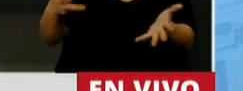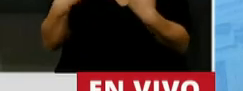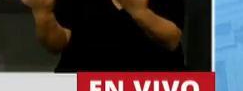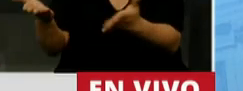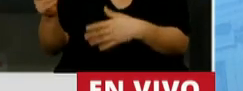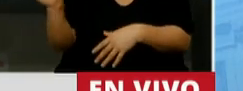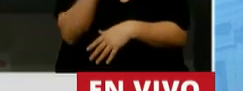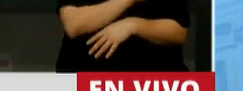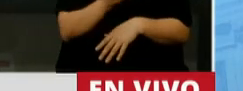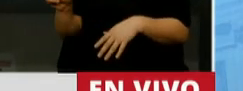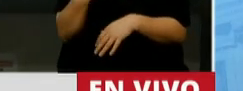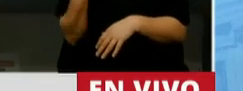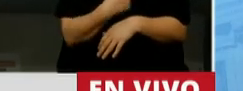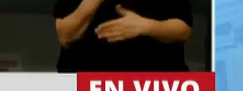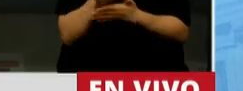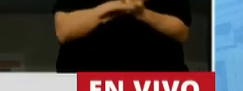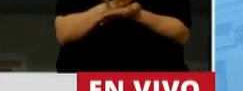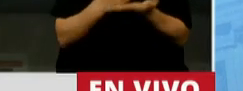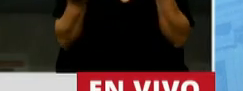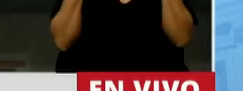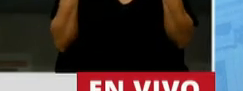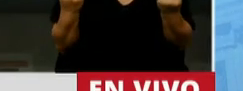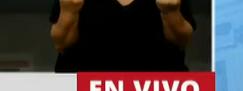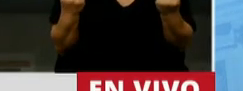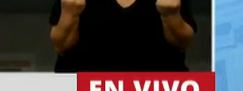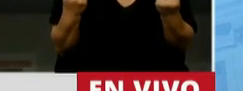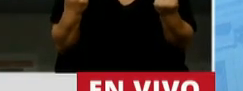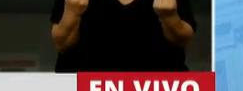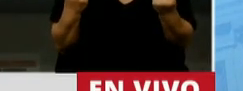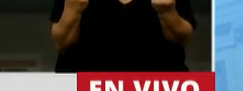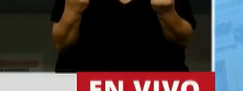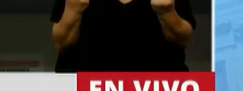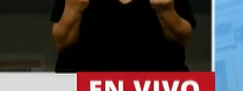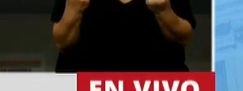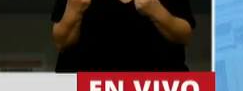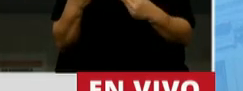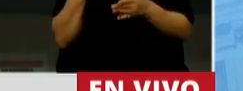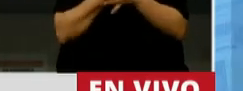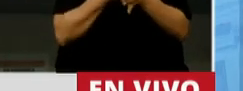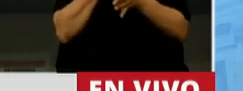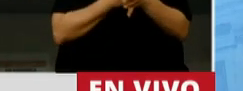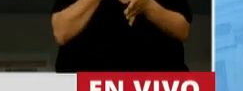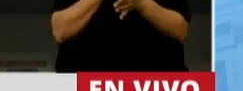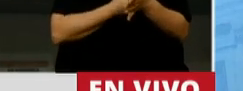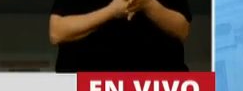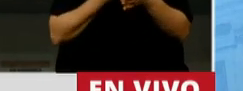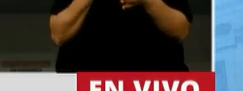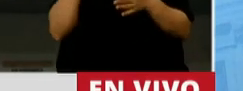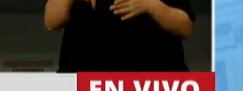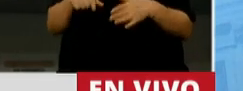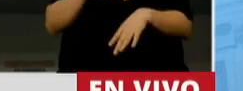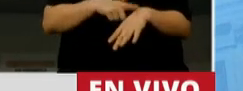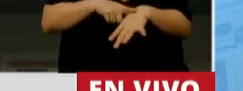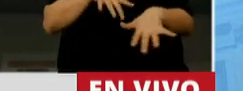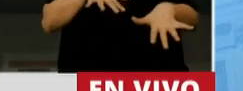otra. Lo que estamos haciendo, presidente, es precisamente tratar de superar esta